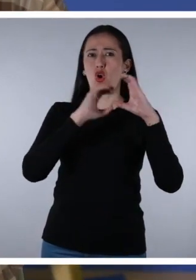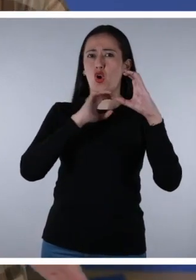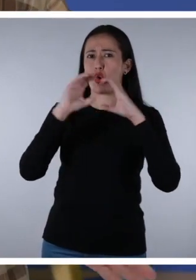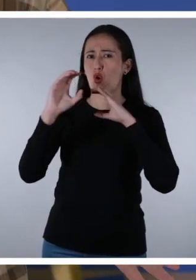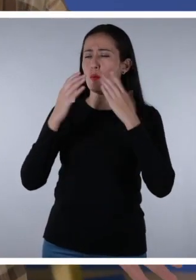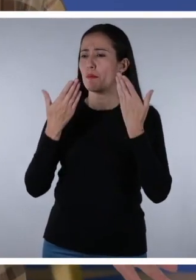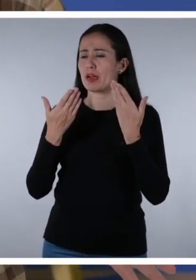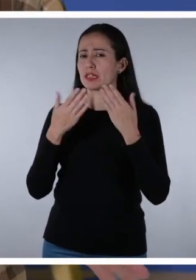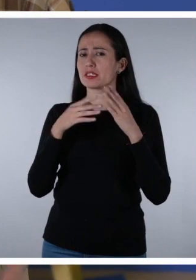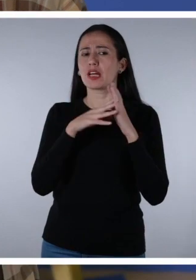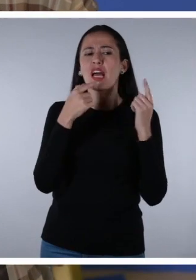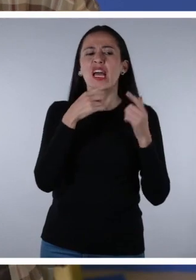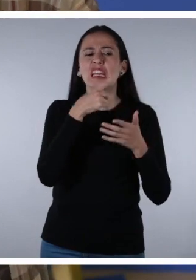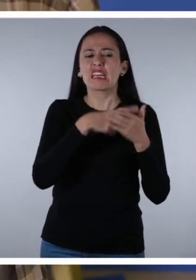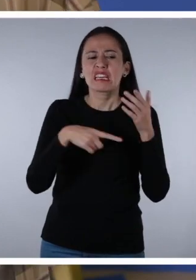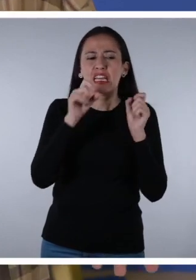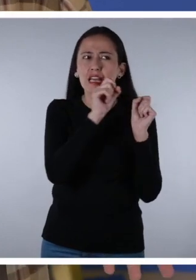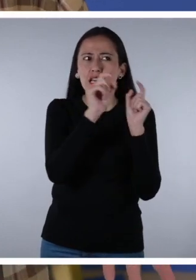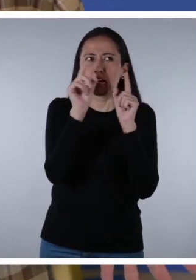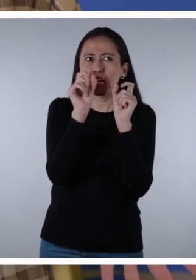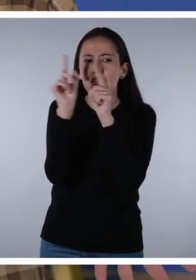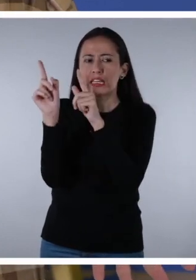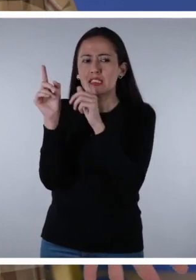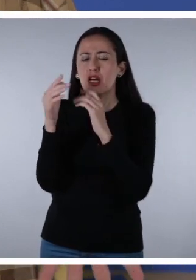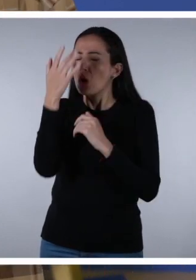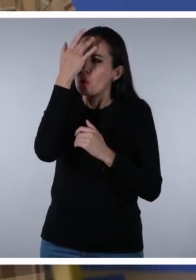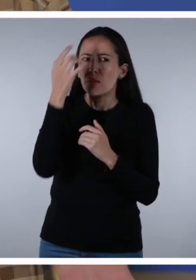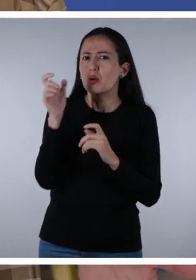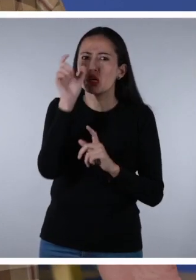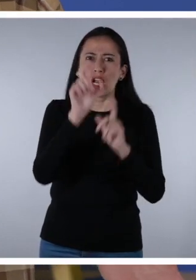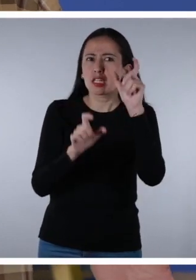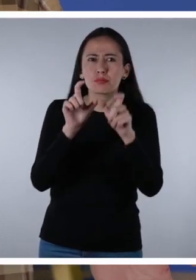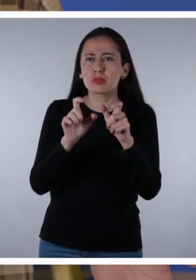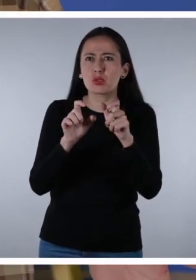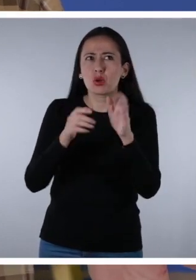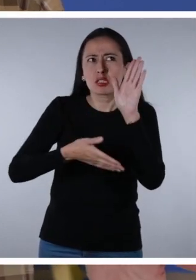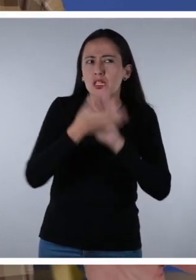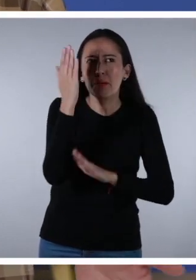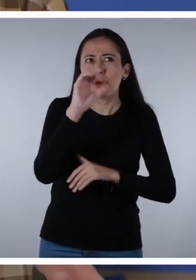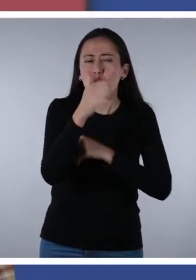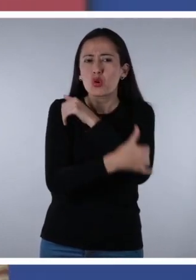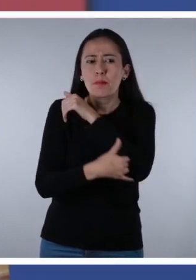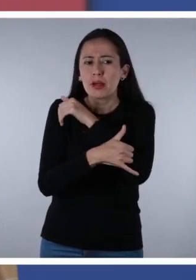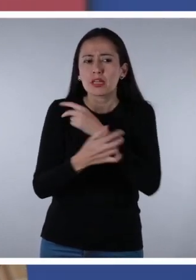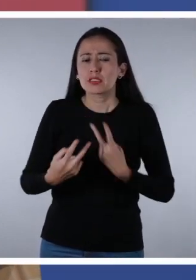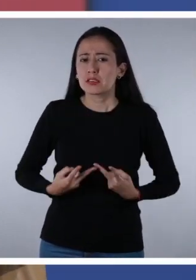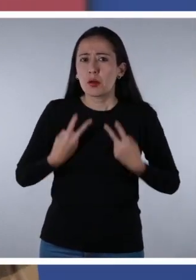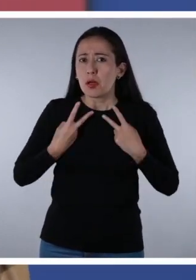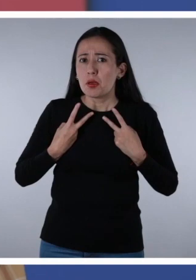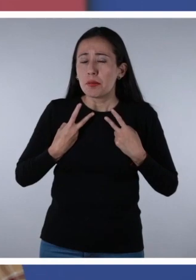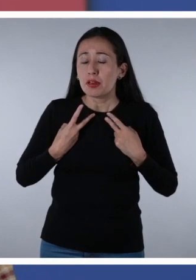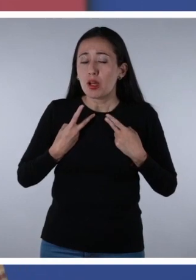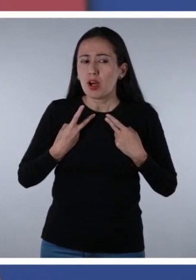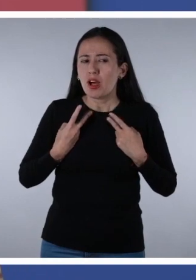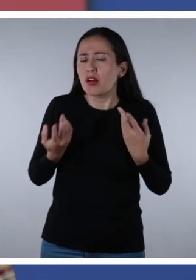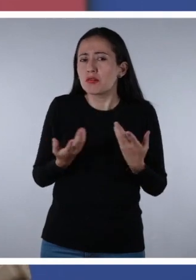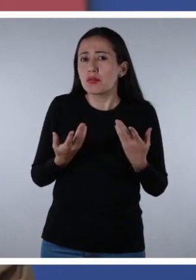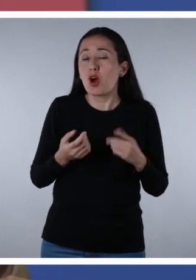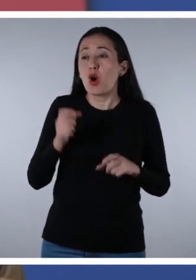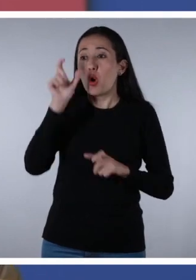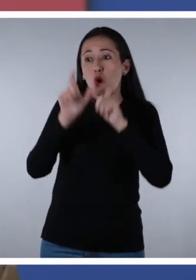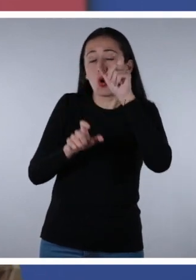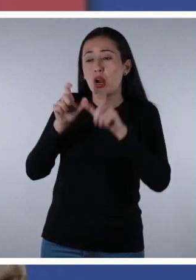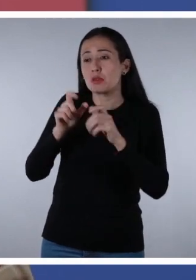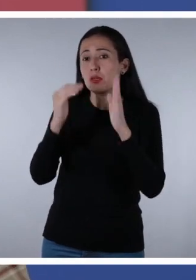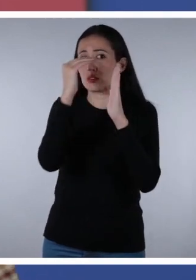saben acerca de la movilidad humana. ¿Por qué las personas deciden abandonar su país? Los motivos que llevan a una persona a